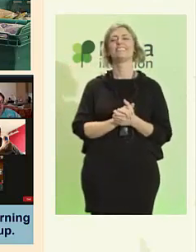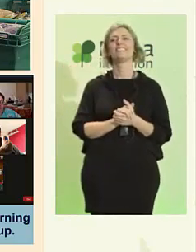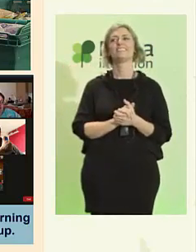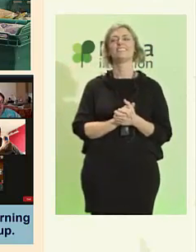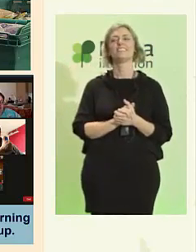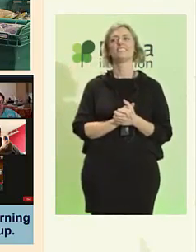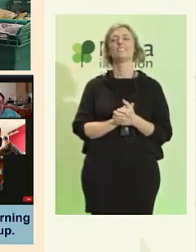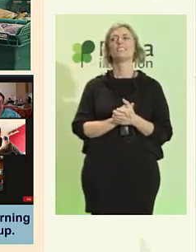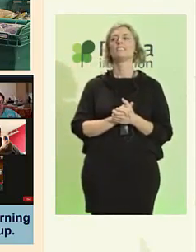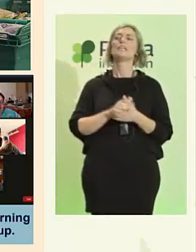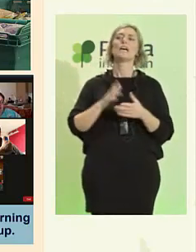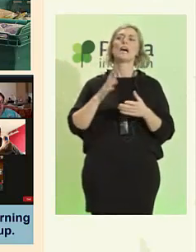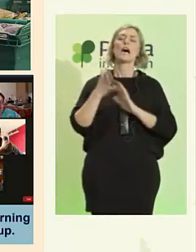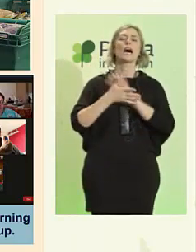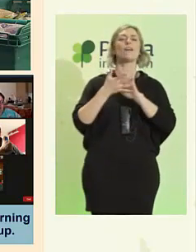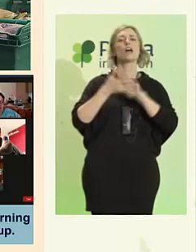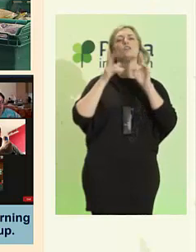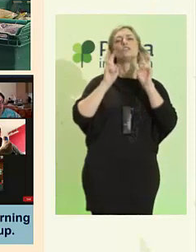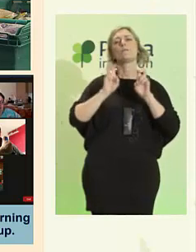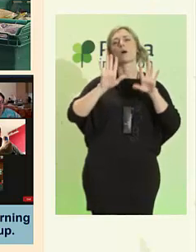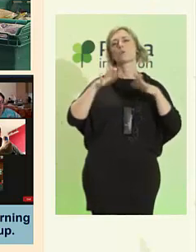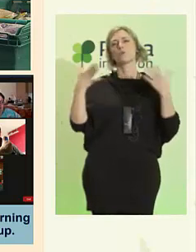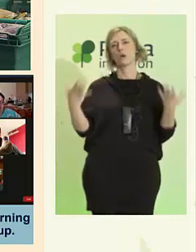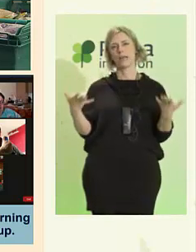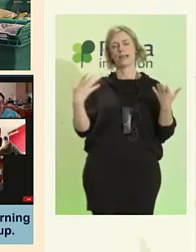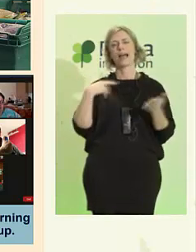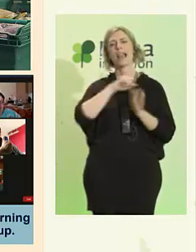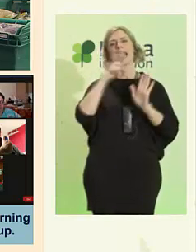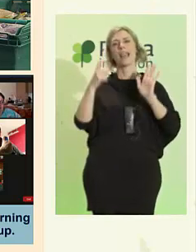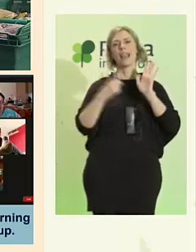cuidados están mal hechas.